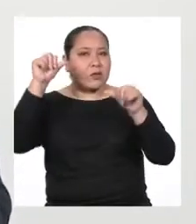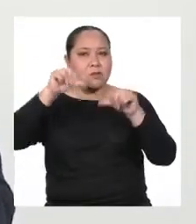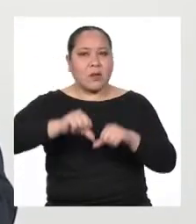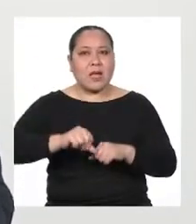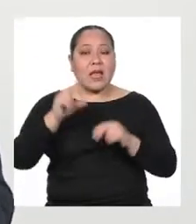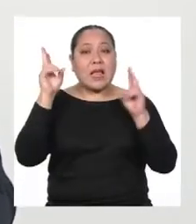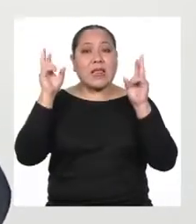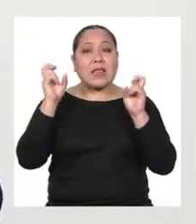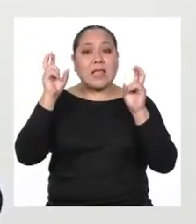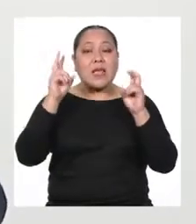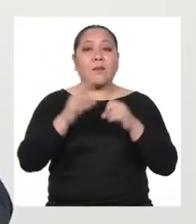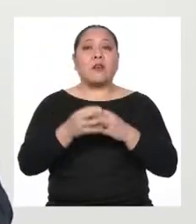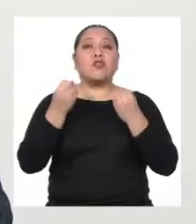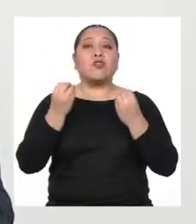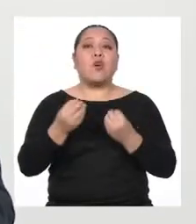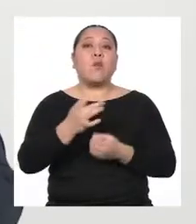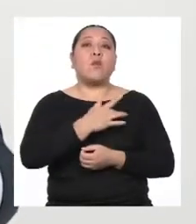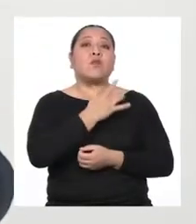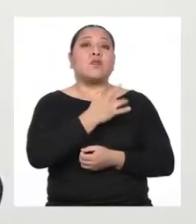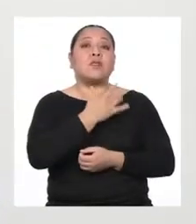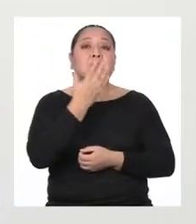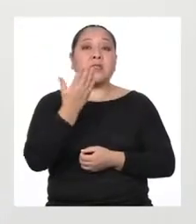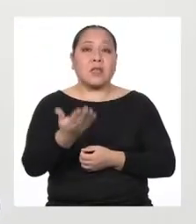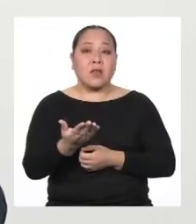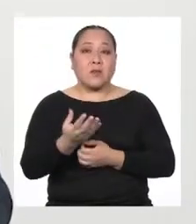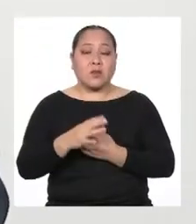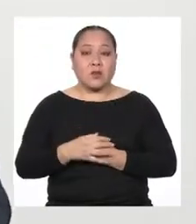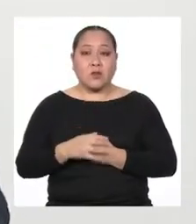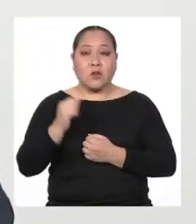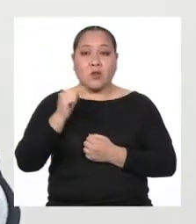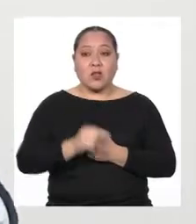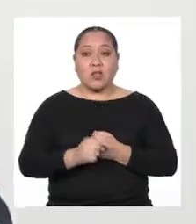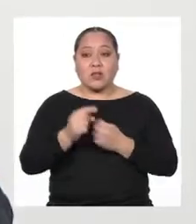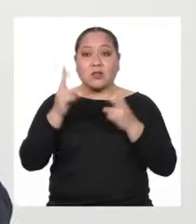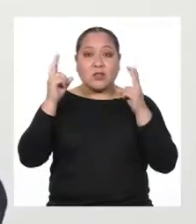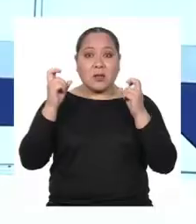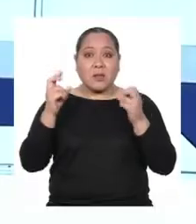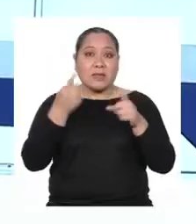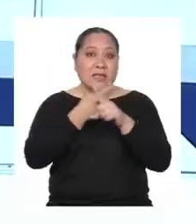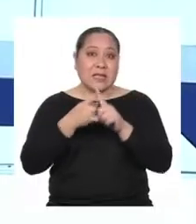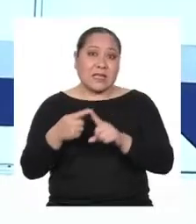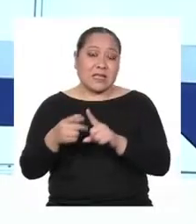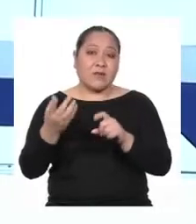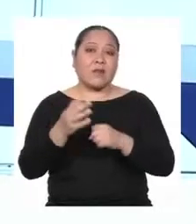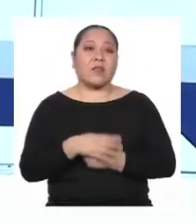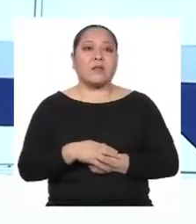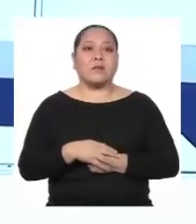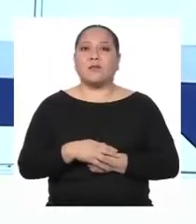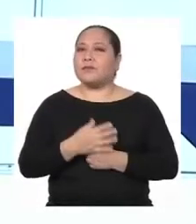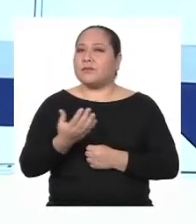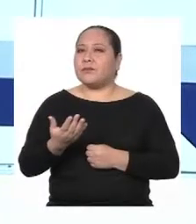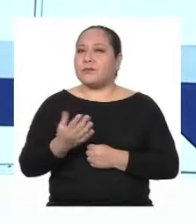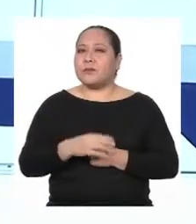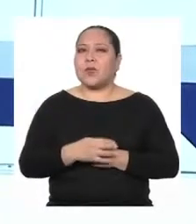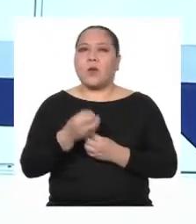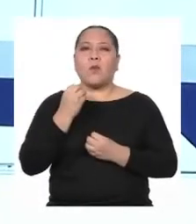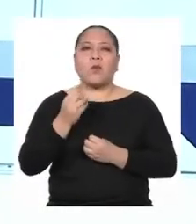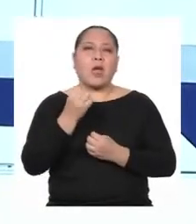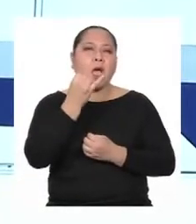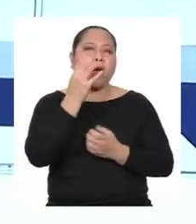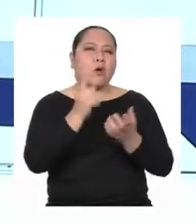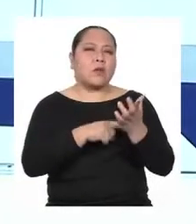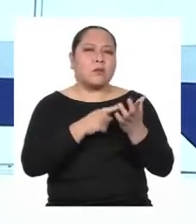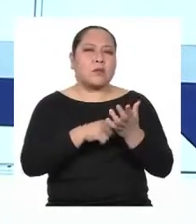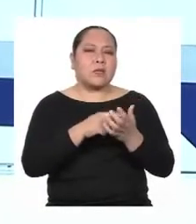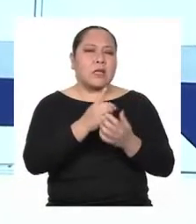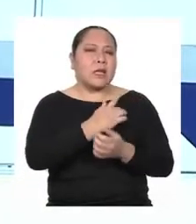El tema es cómo nos sentimos Con esas cosas que te hacen distinta Entonces, ¿por qué a veces sentimos que